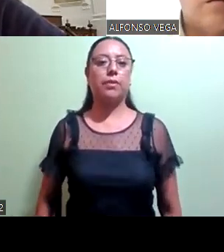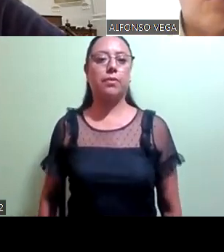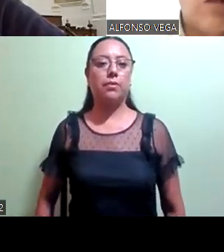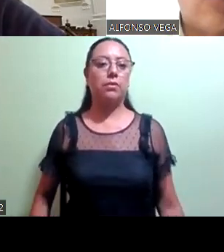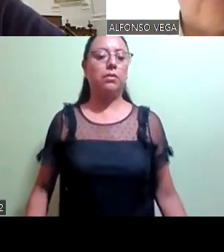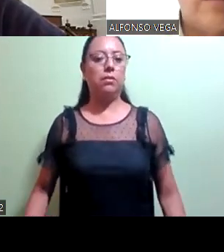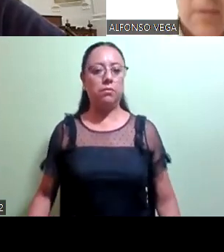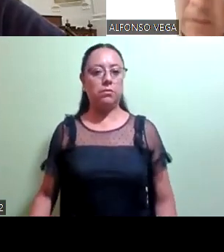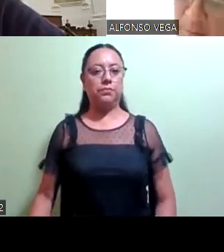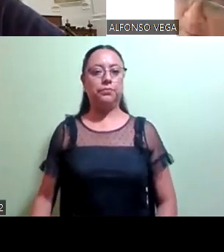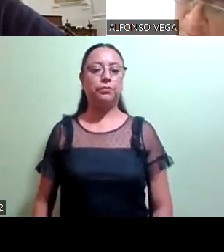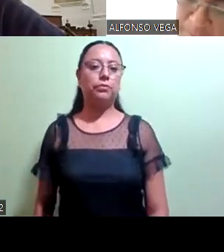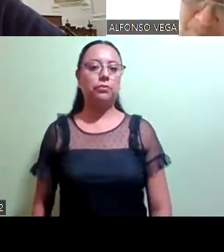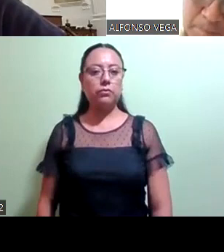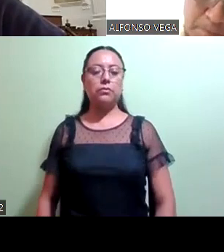Diputado Royfit.